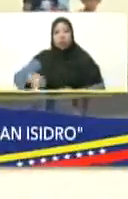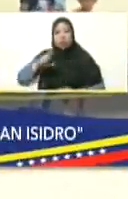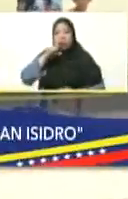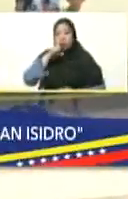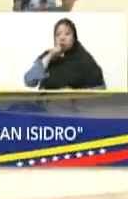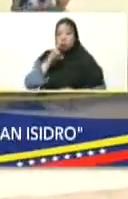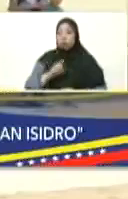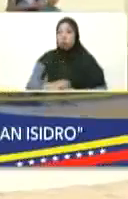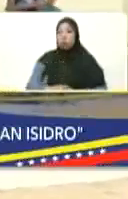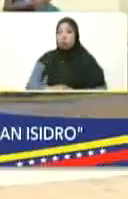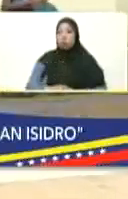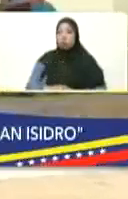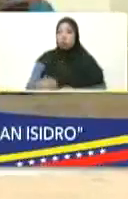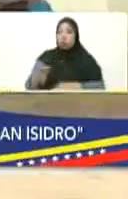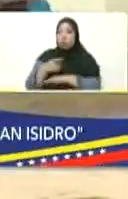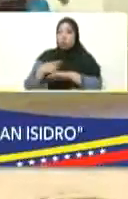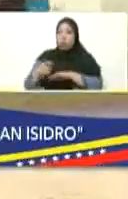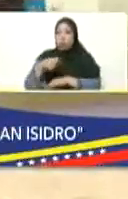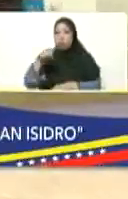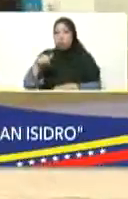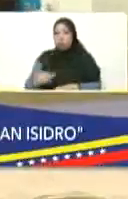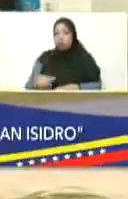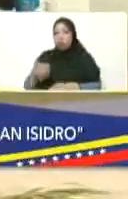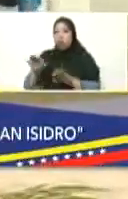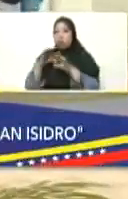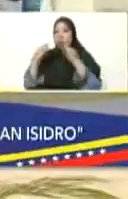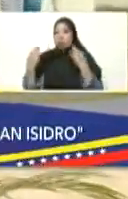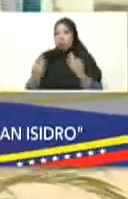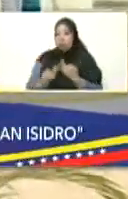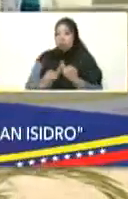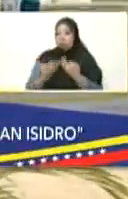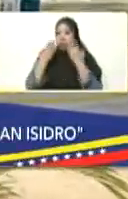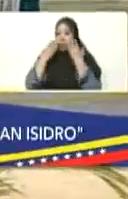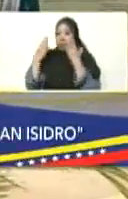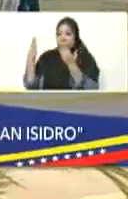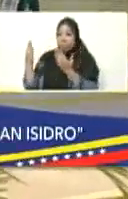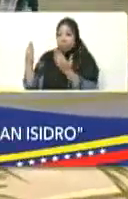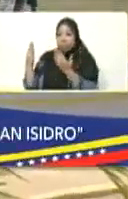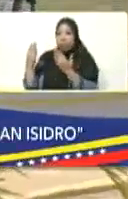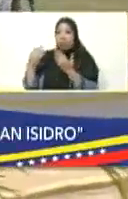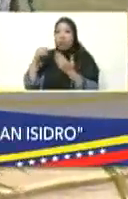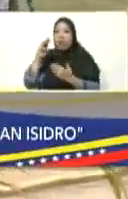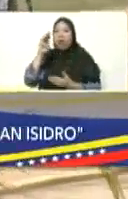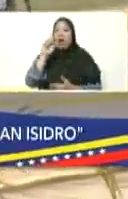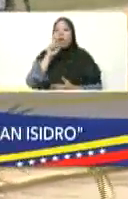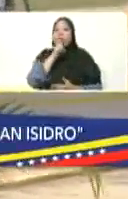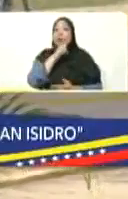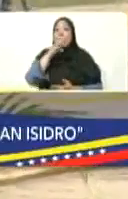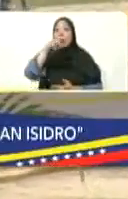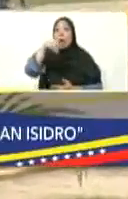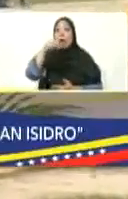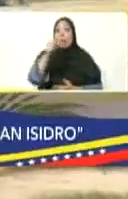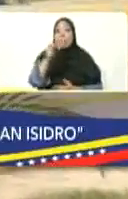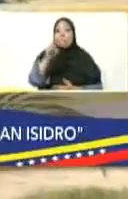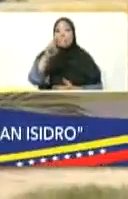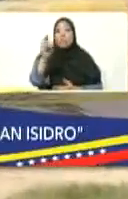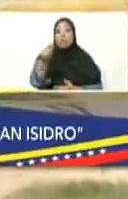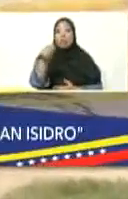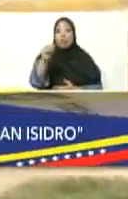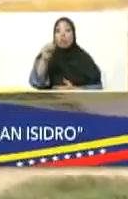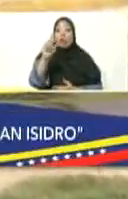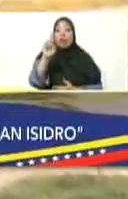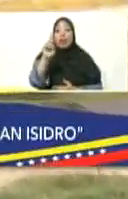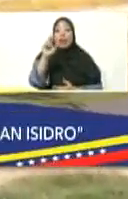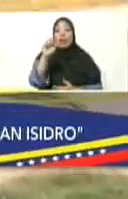como ya lo dijo el gobernador, aquí estamos con la familia Márquez Padilla, donde se le va a hacer entrega de su vivienda digna,